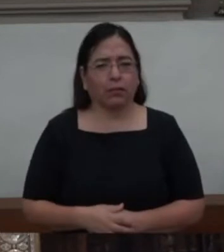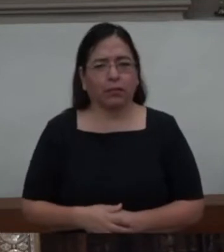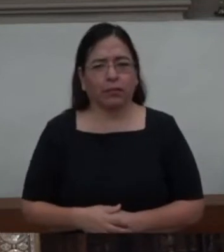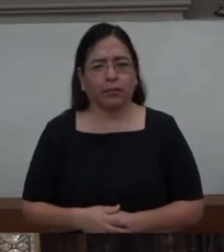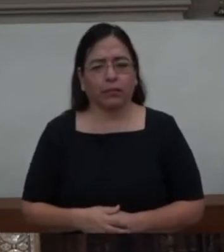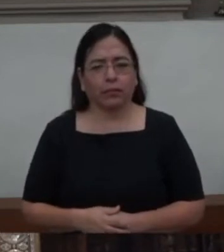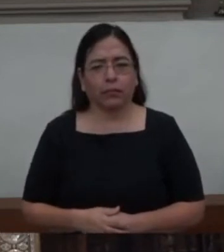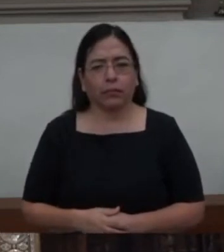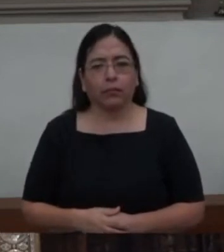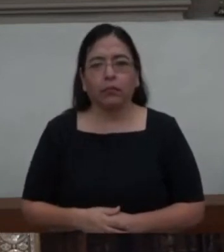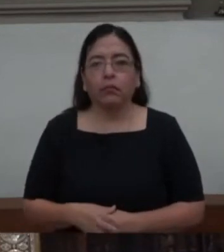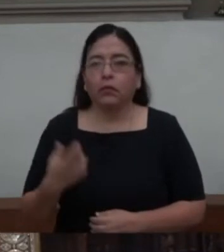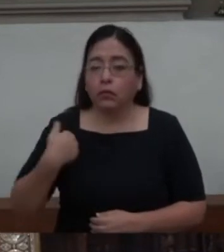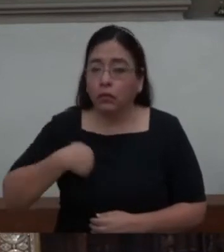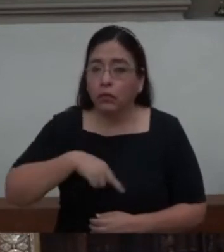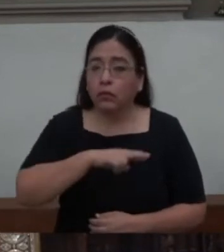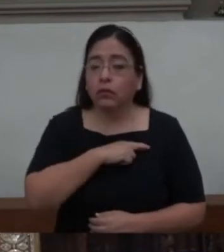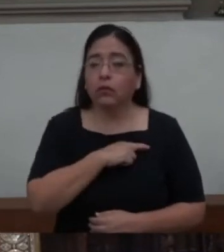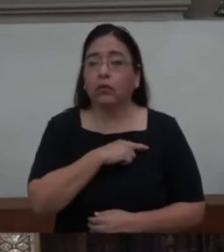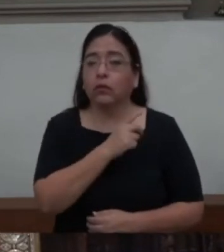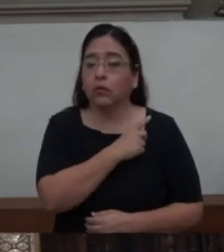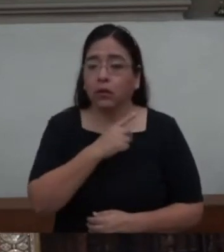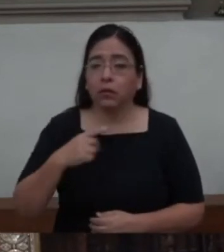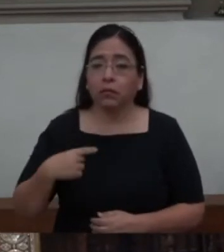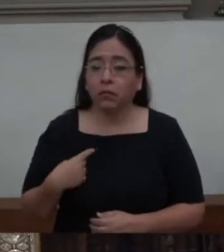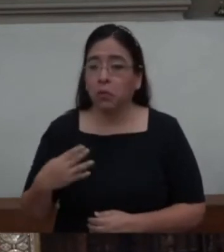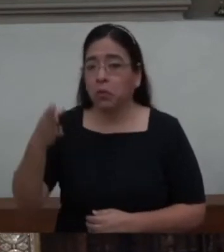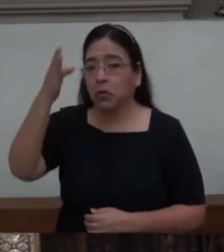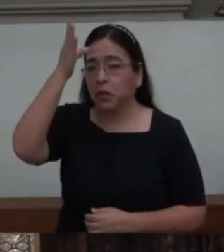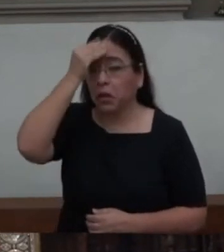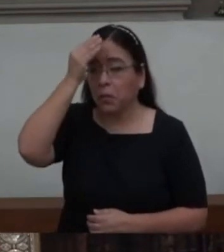verdad. Esta realidad.